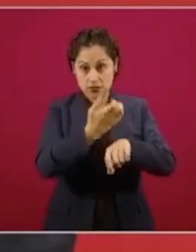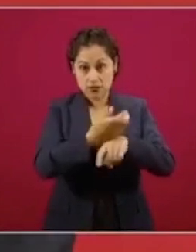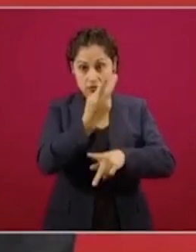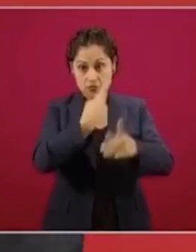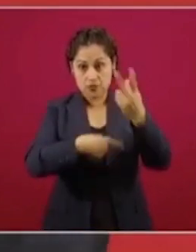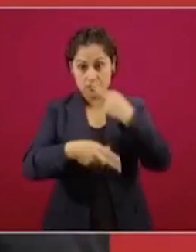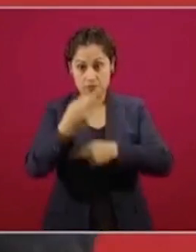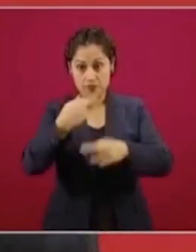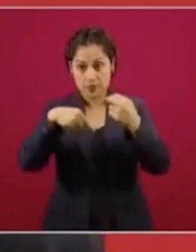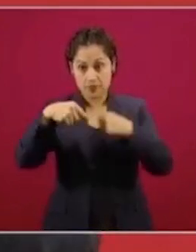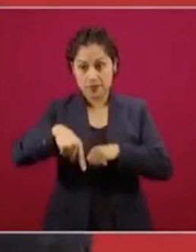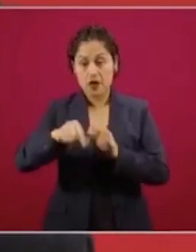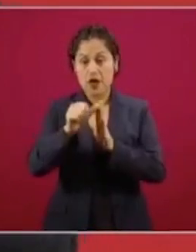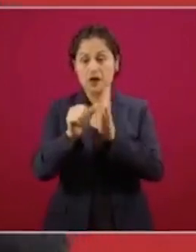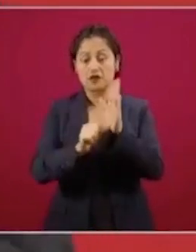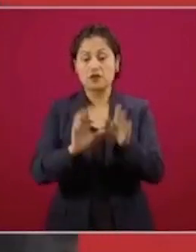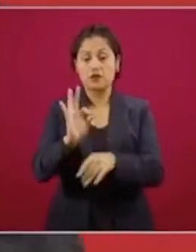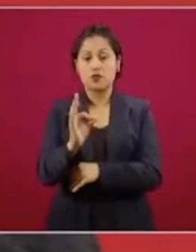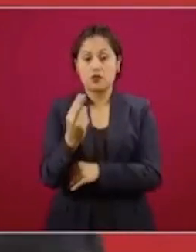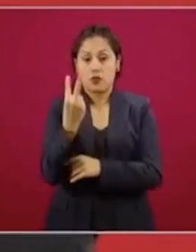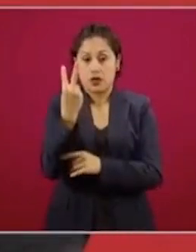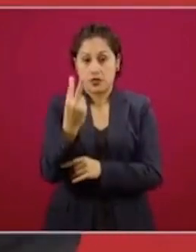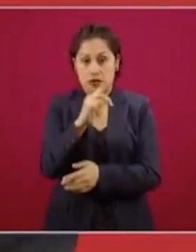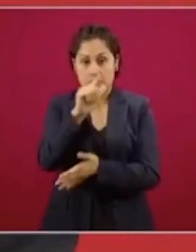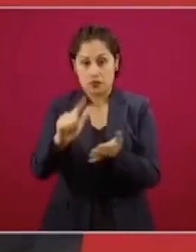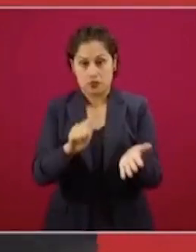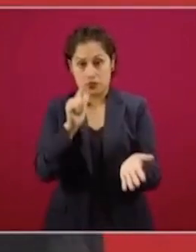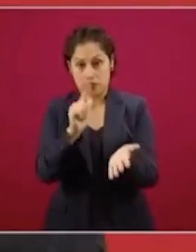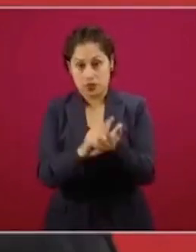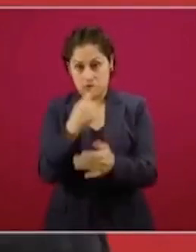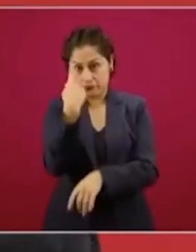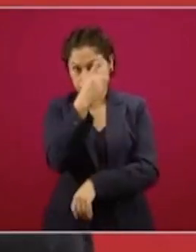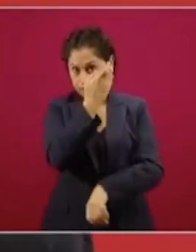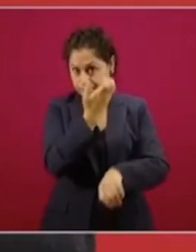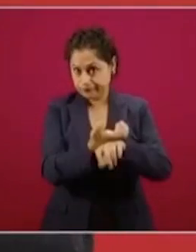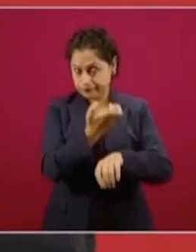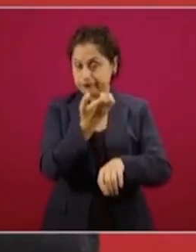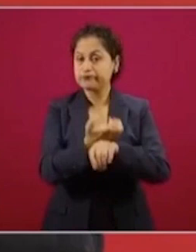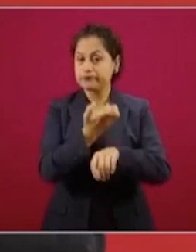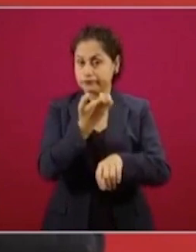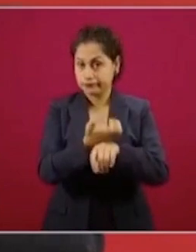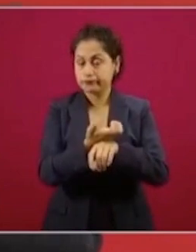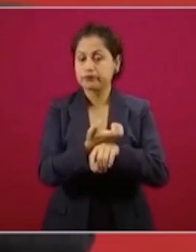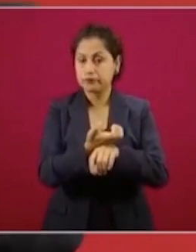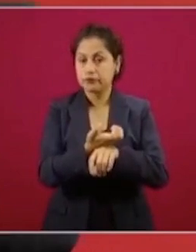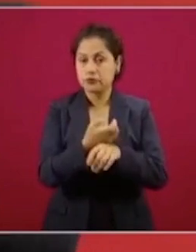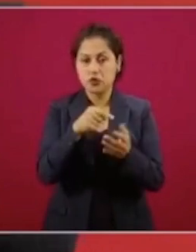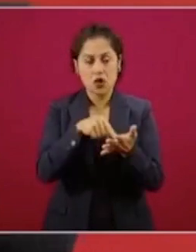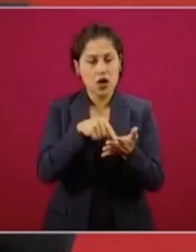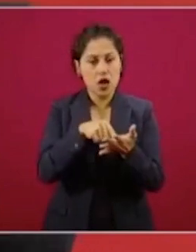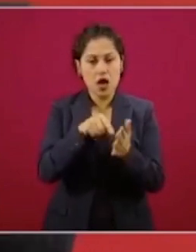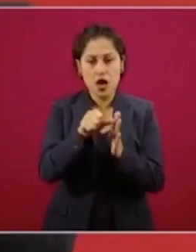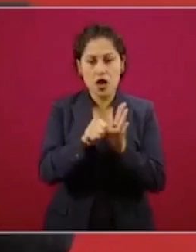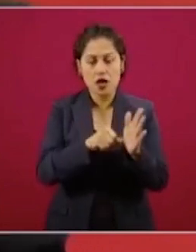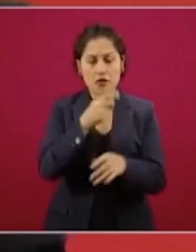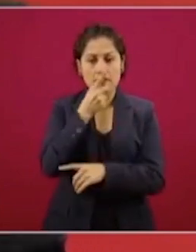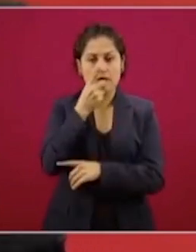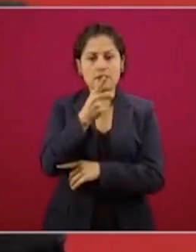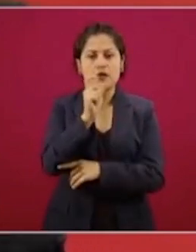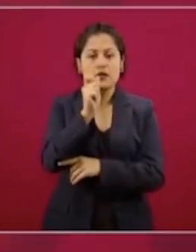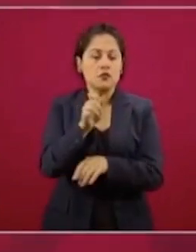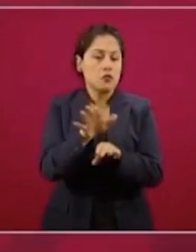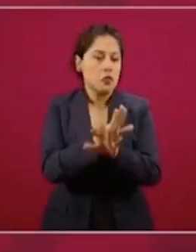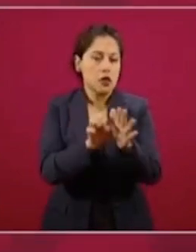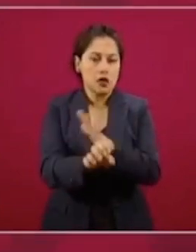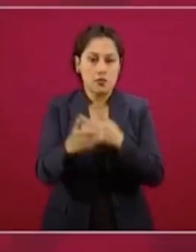al título 42, que es una disposición legal en Estados Unidos, básicamente lo que consiste es que, por ejemplo, los mexicanos que llegan a